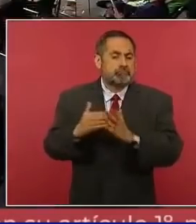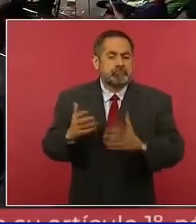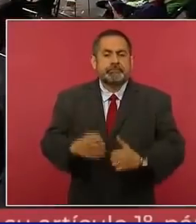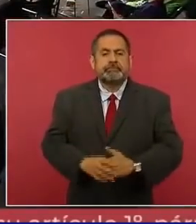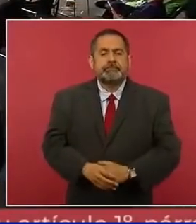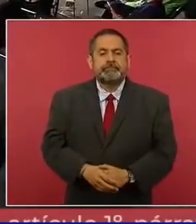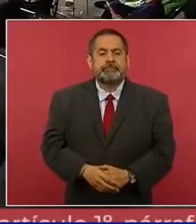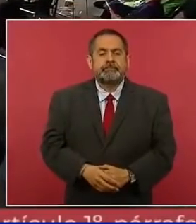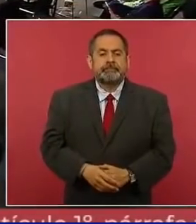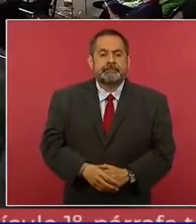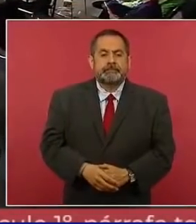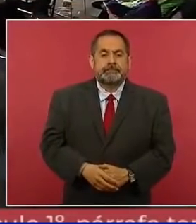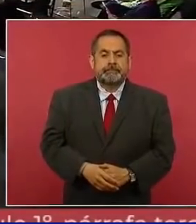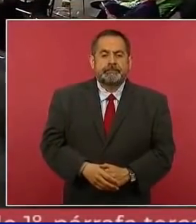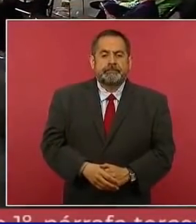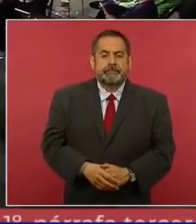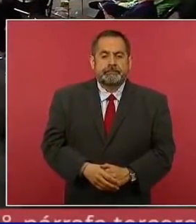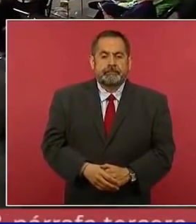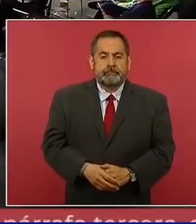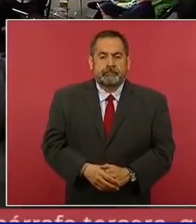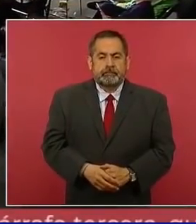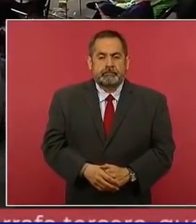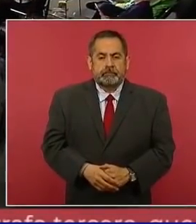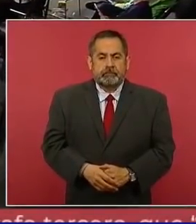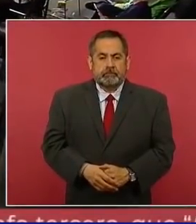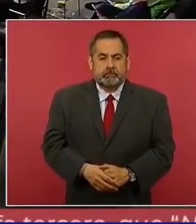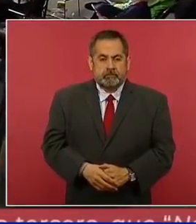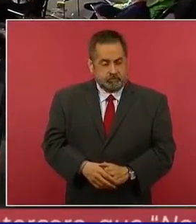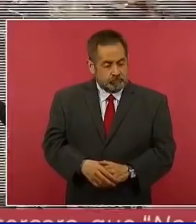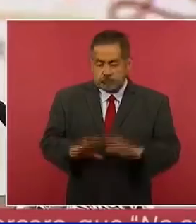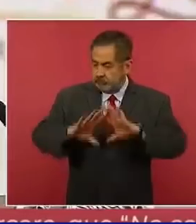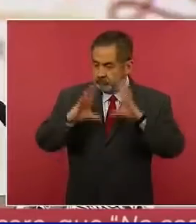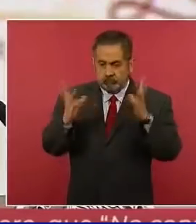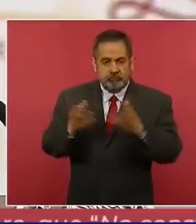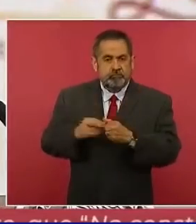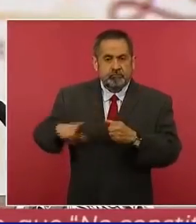¿El gobierno o de la presidencia? De todo el gobierno.